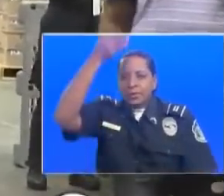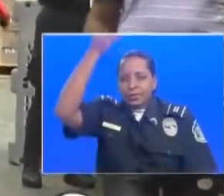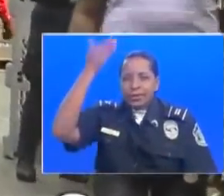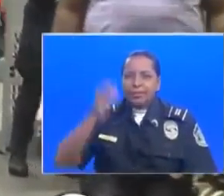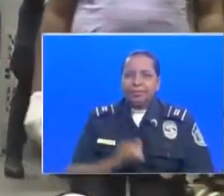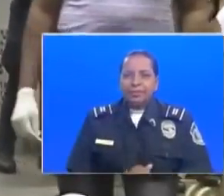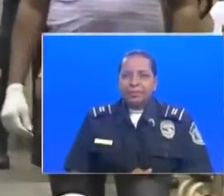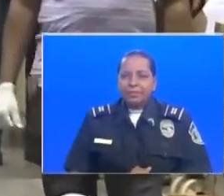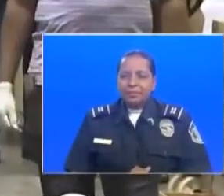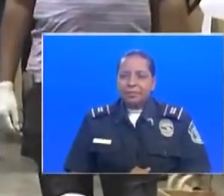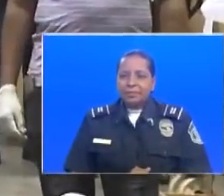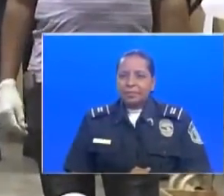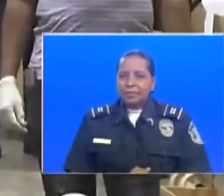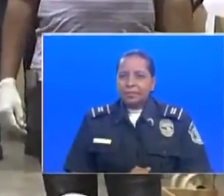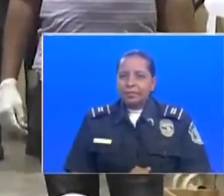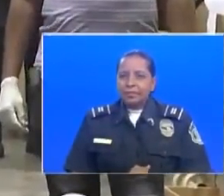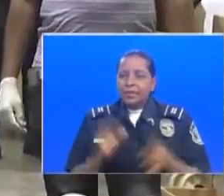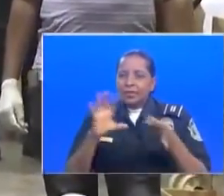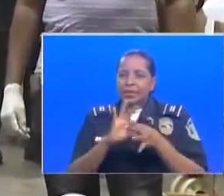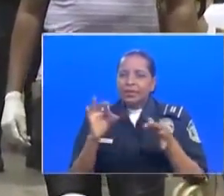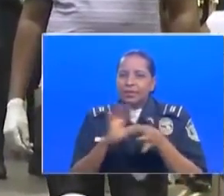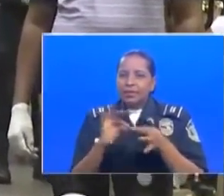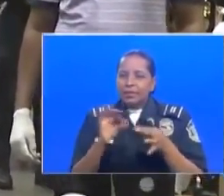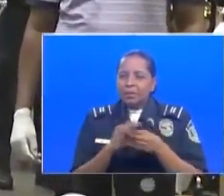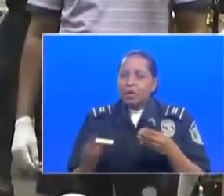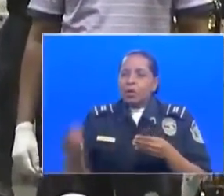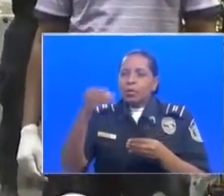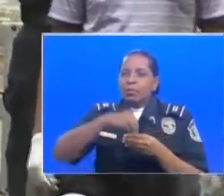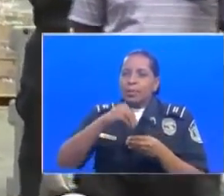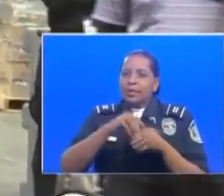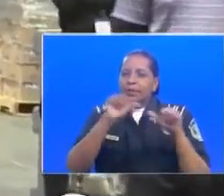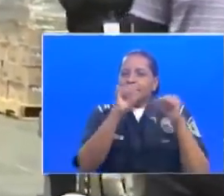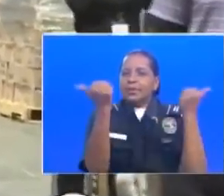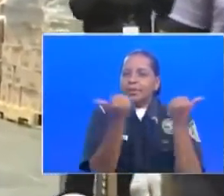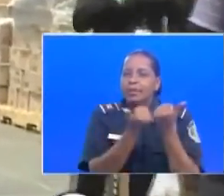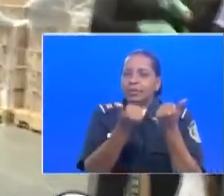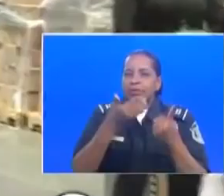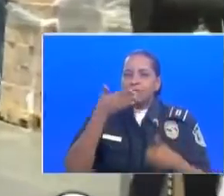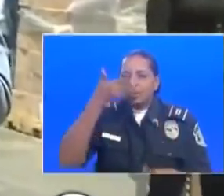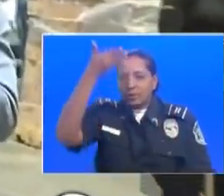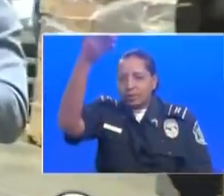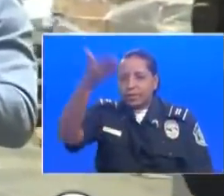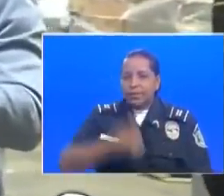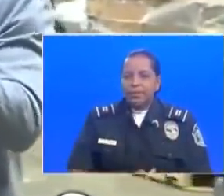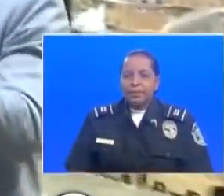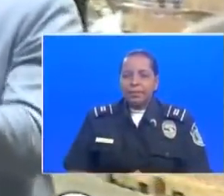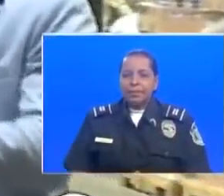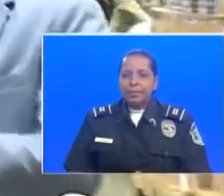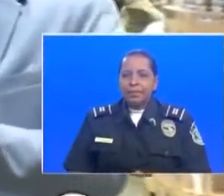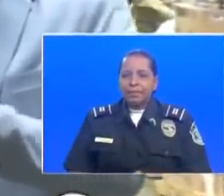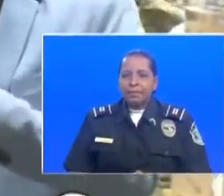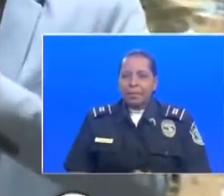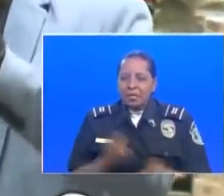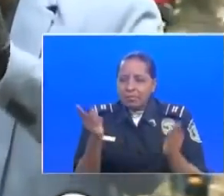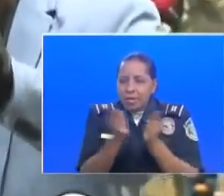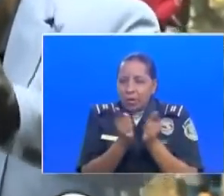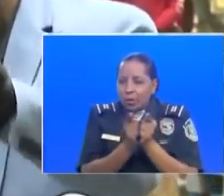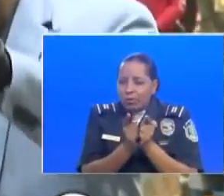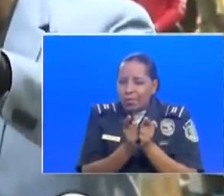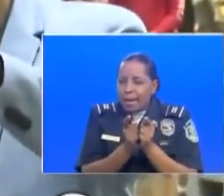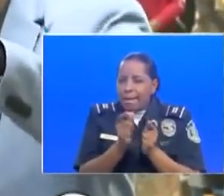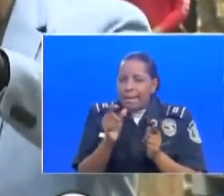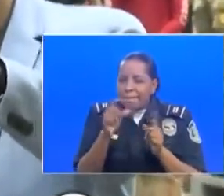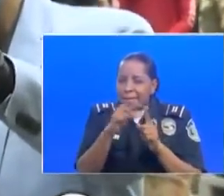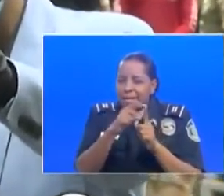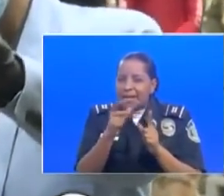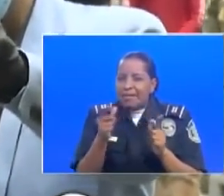razas. Cuéntanos. Como parte de la Asociación Musulmana, bastante corto. Unas palabras